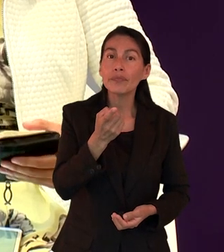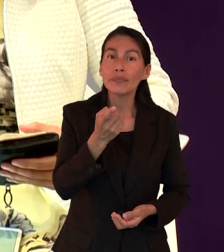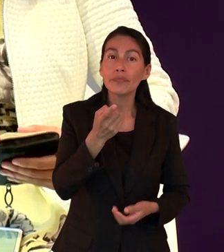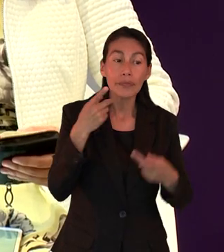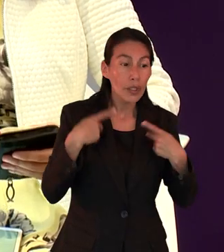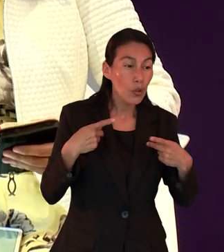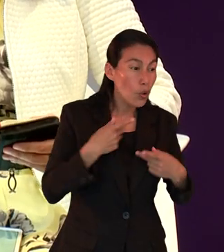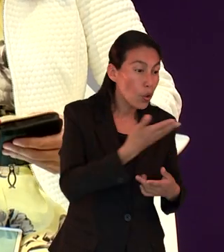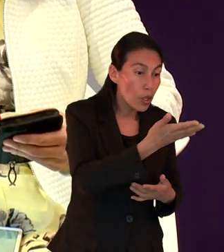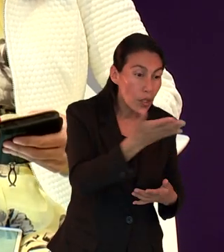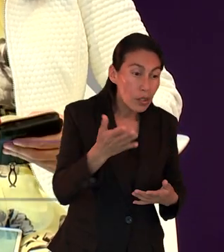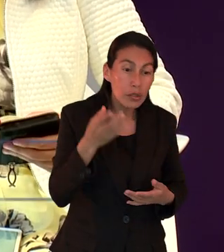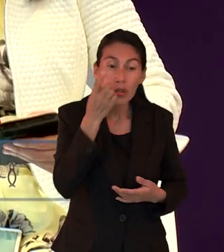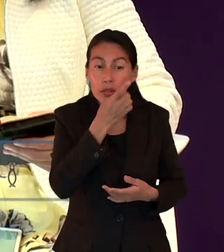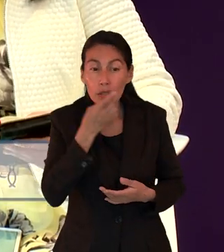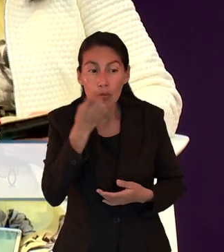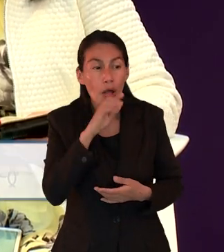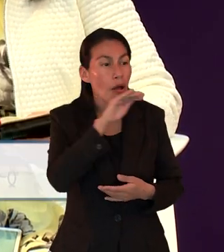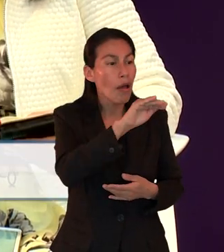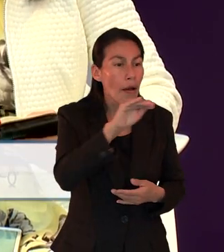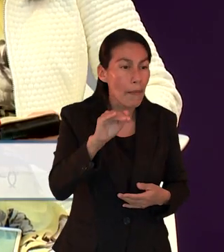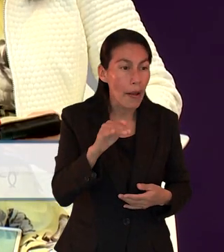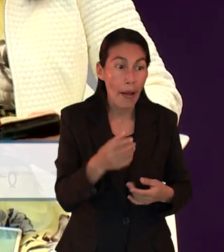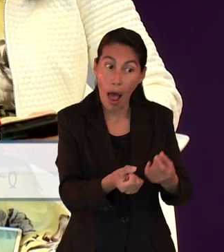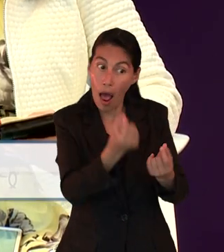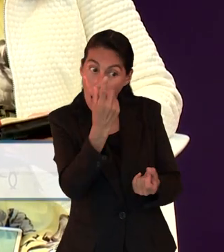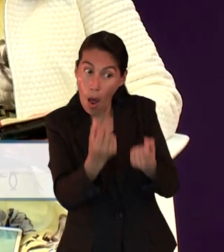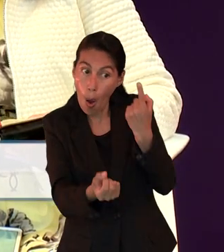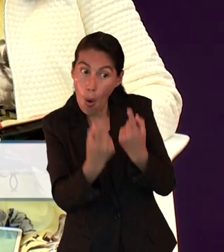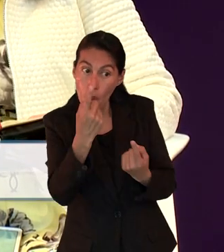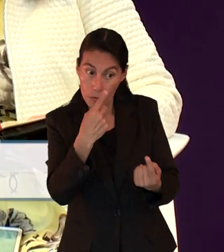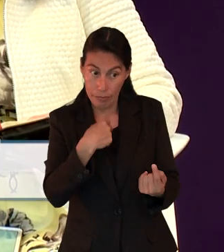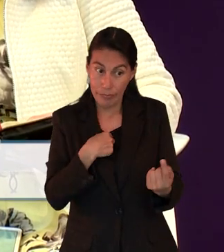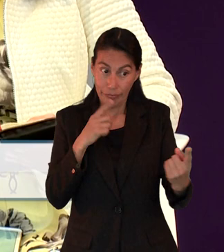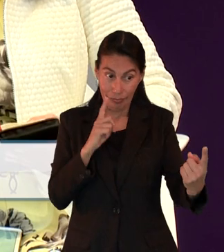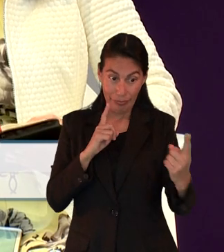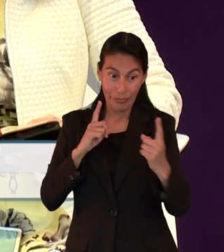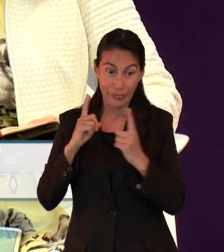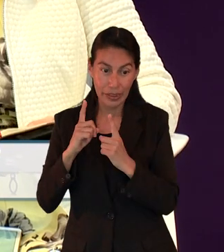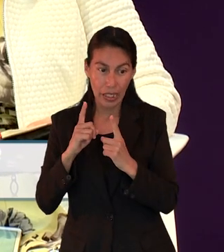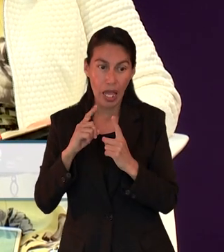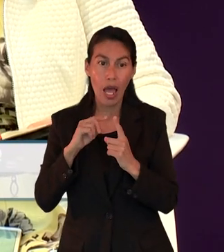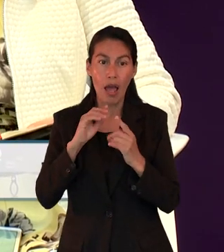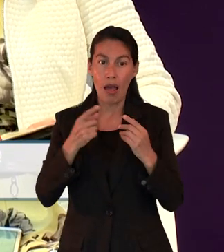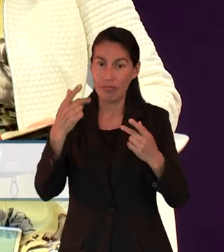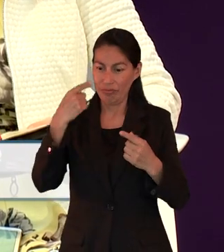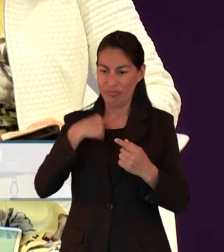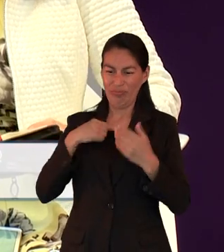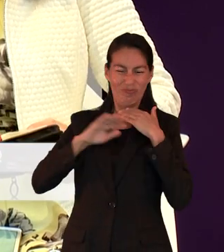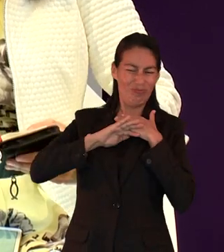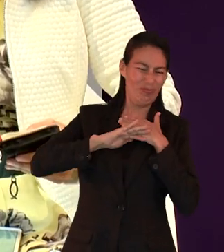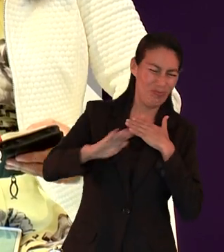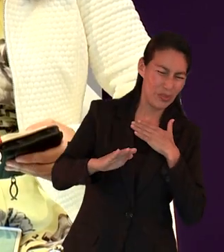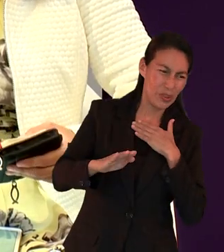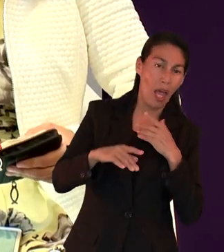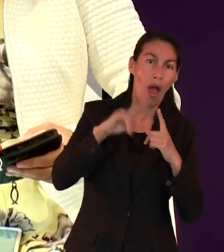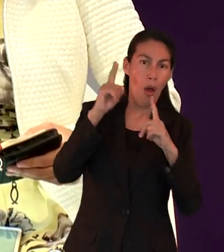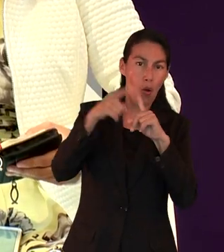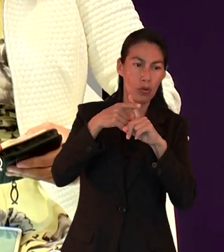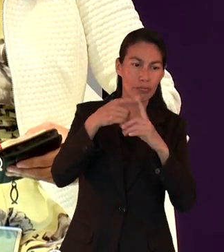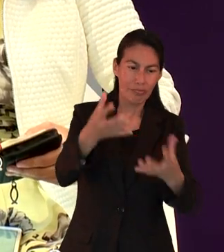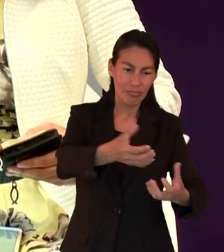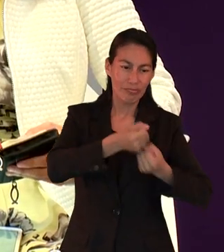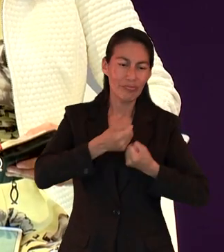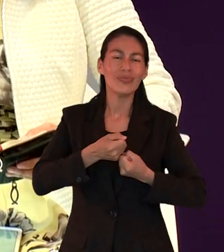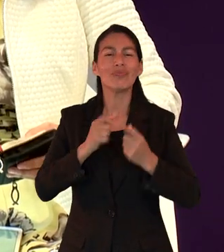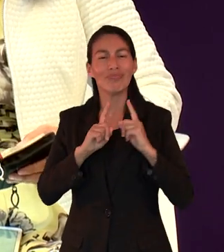voy a dar lectura y dice y llamando a la gente y a sus discípulos les dijo si alguno quiere venir en pos de mí nieguese a